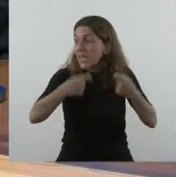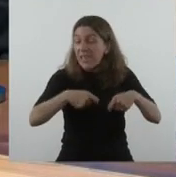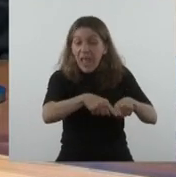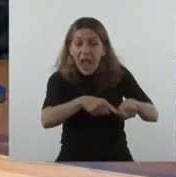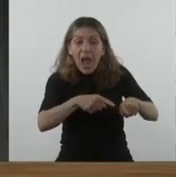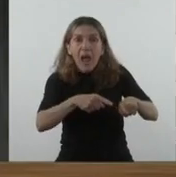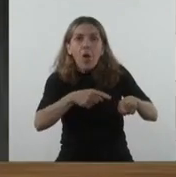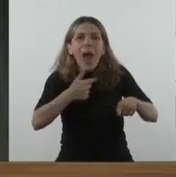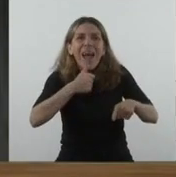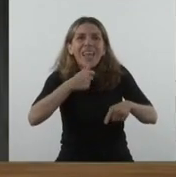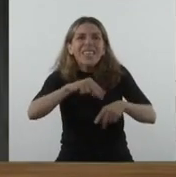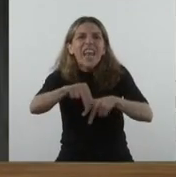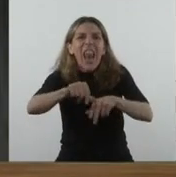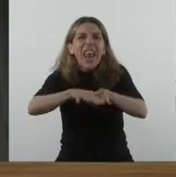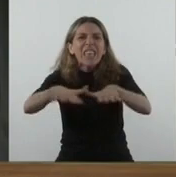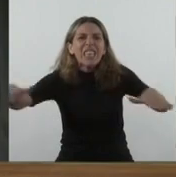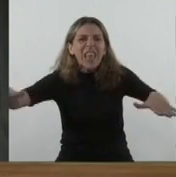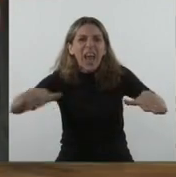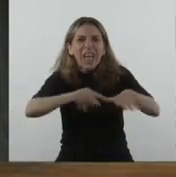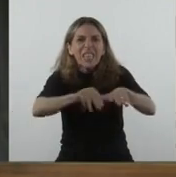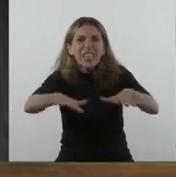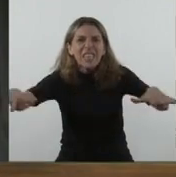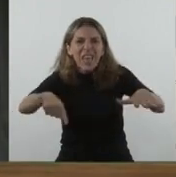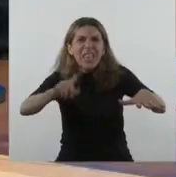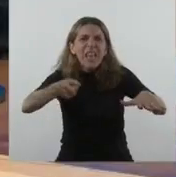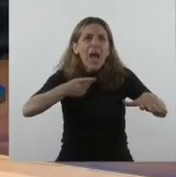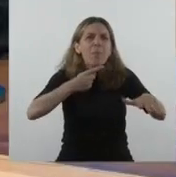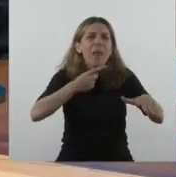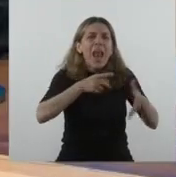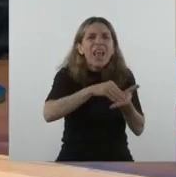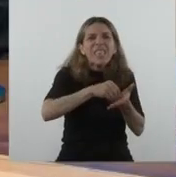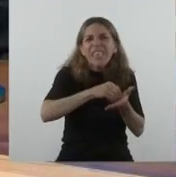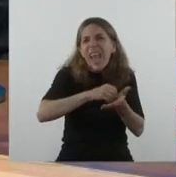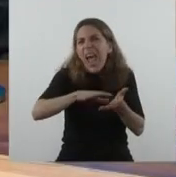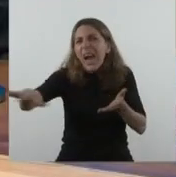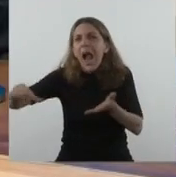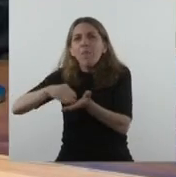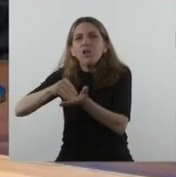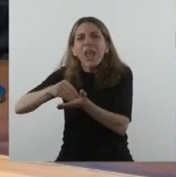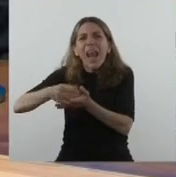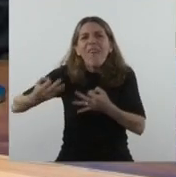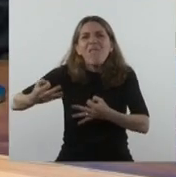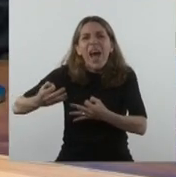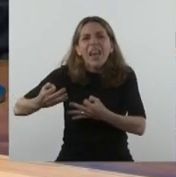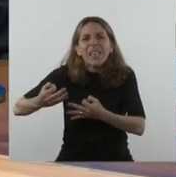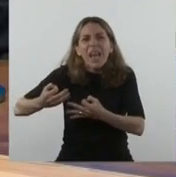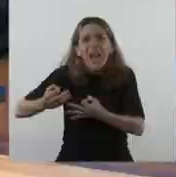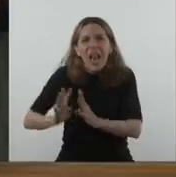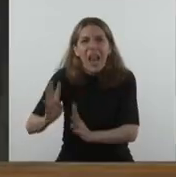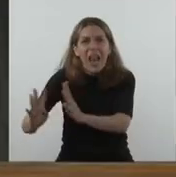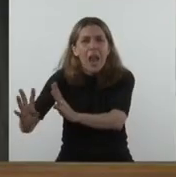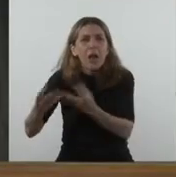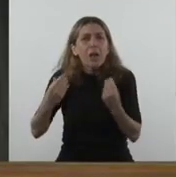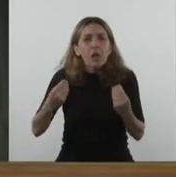Salitre, que tampoco rinde, y las tierras más fértiles, y cómo habían ido surcando